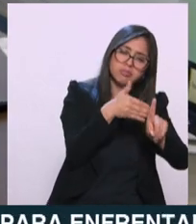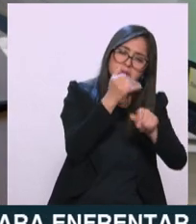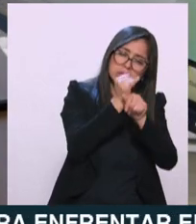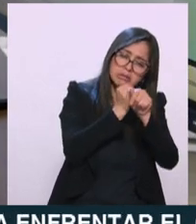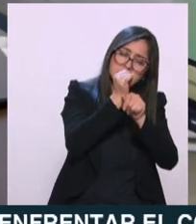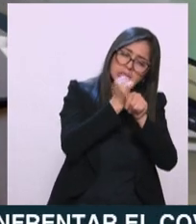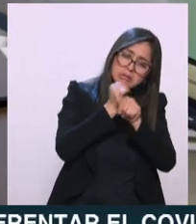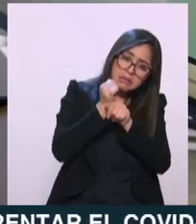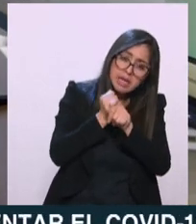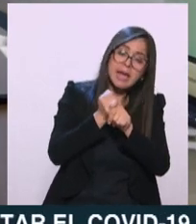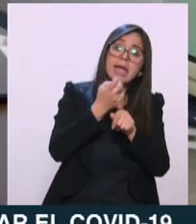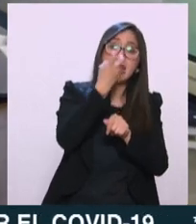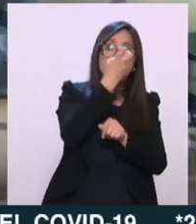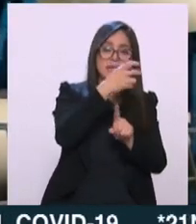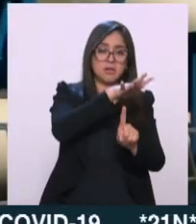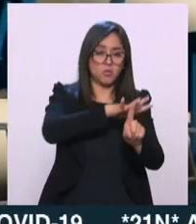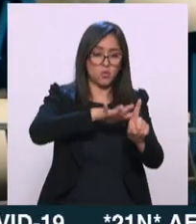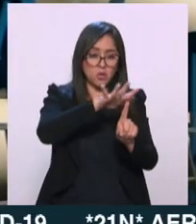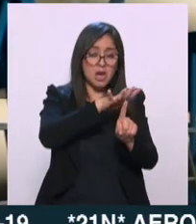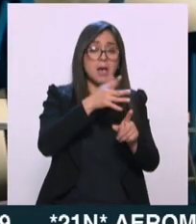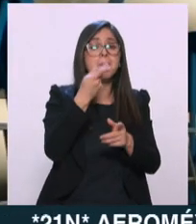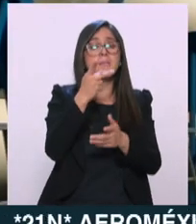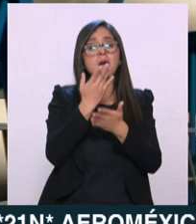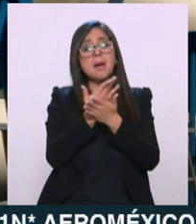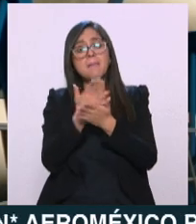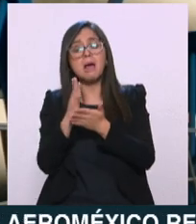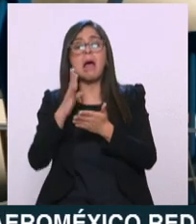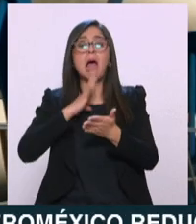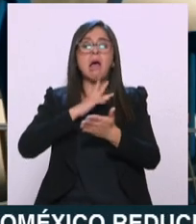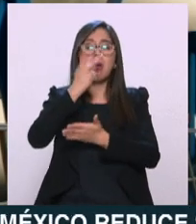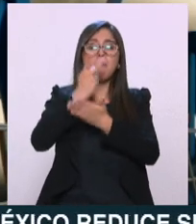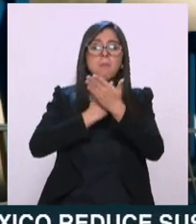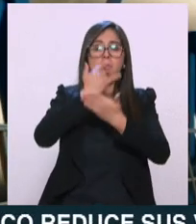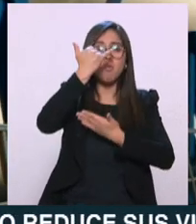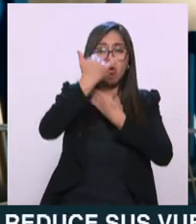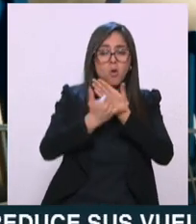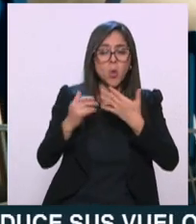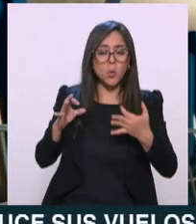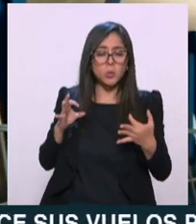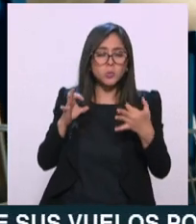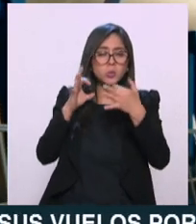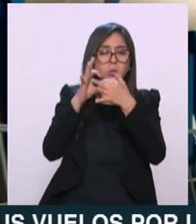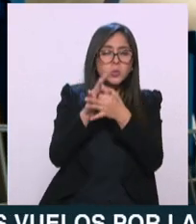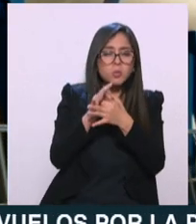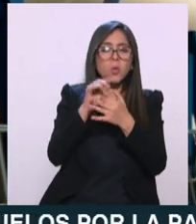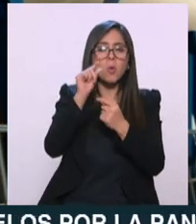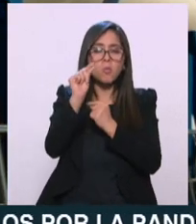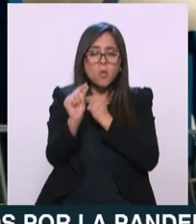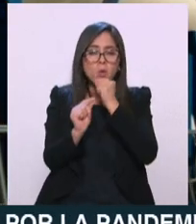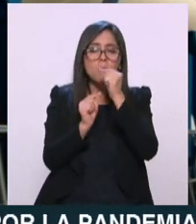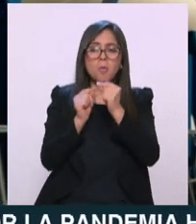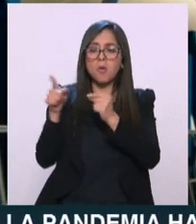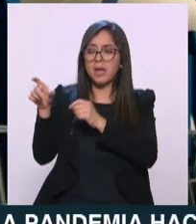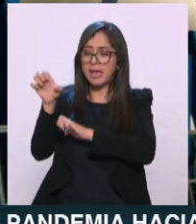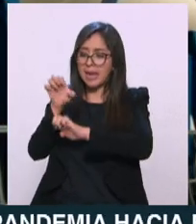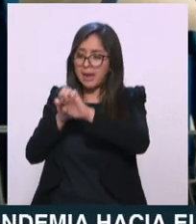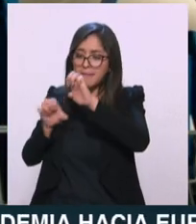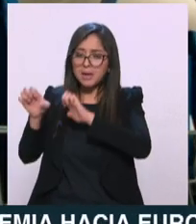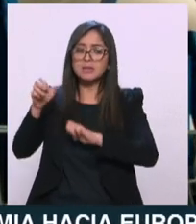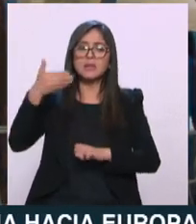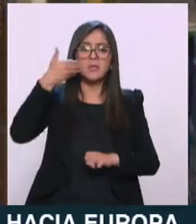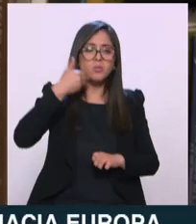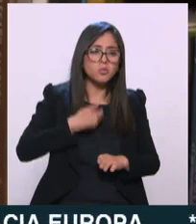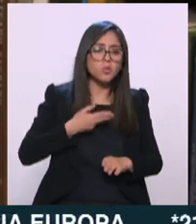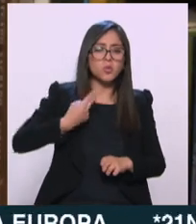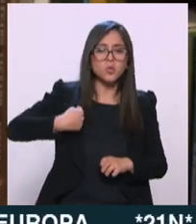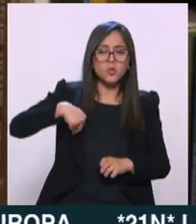es un área y hay proyectos conjuntos y ya hemos empezado a discutir las concurrencias el sector empresarial en las